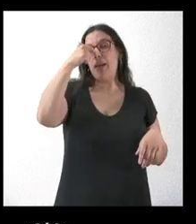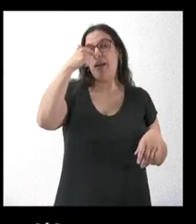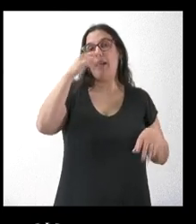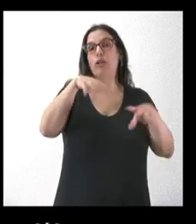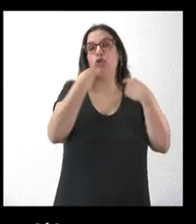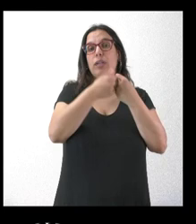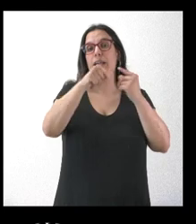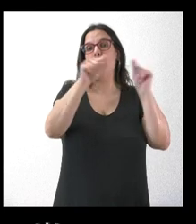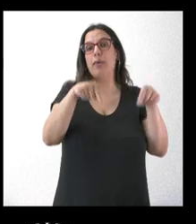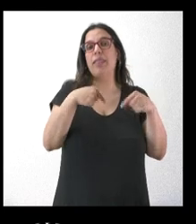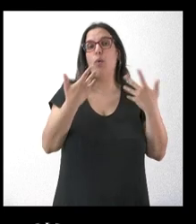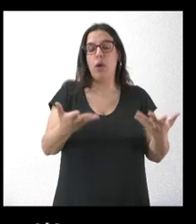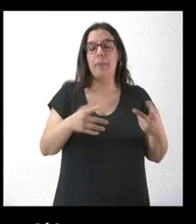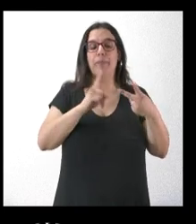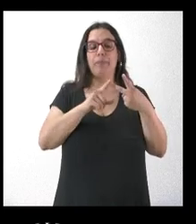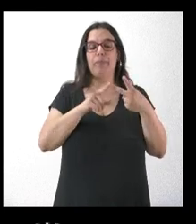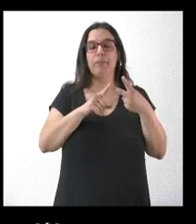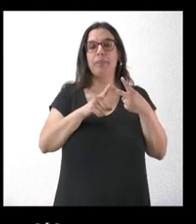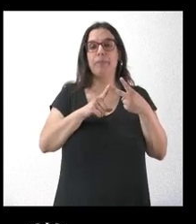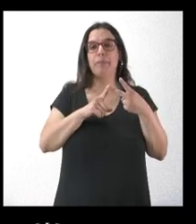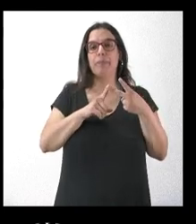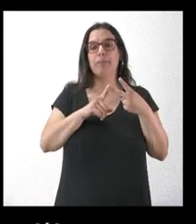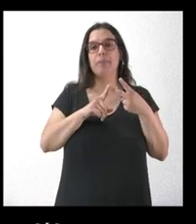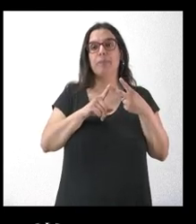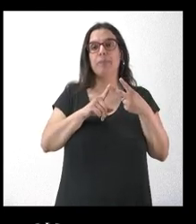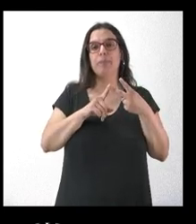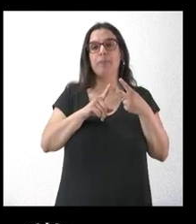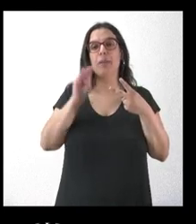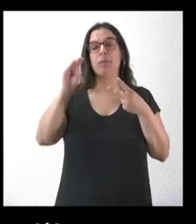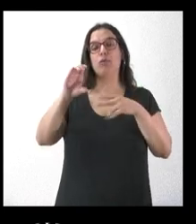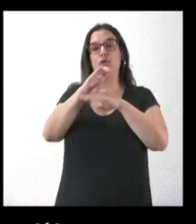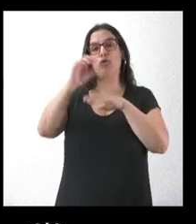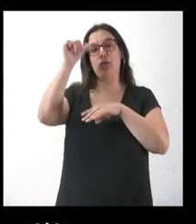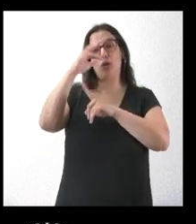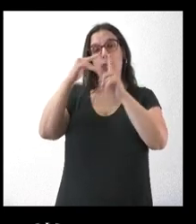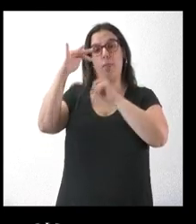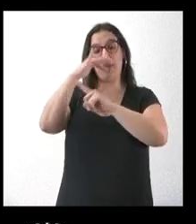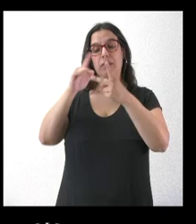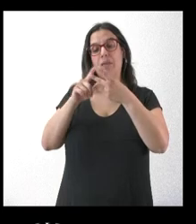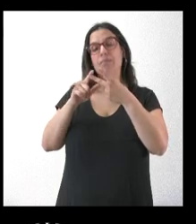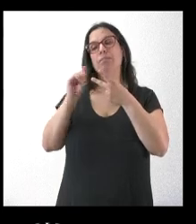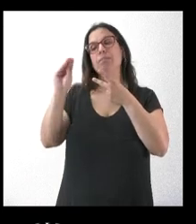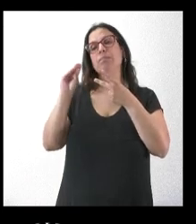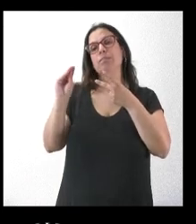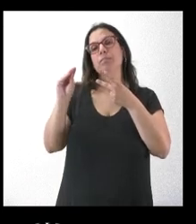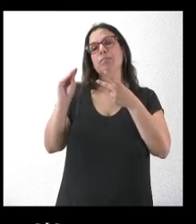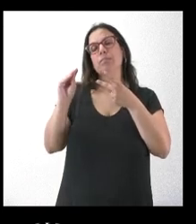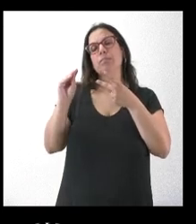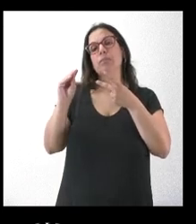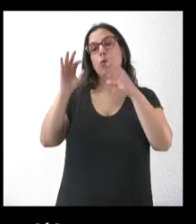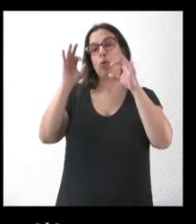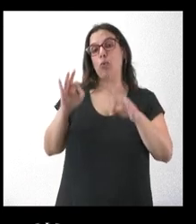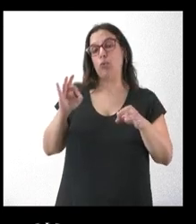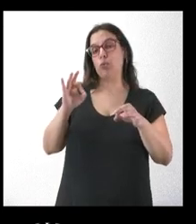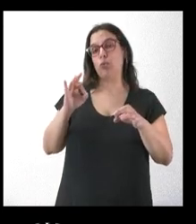total a la provincia. Y para el consejero de Medio Ambiente se van a cumplir dos años de los